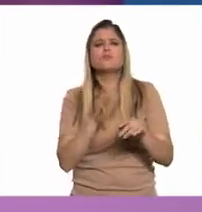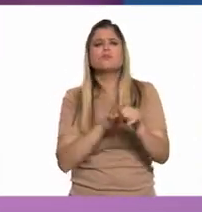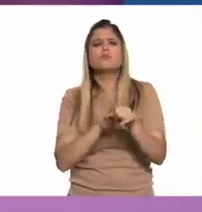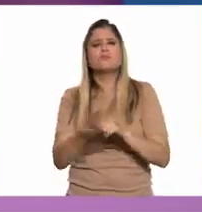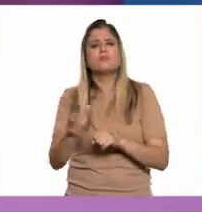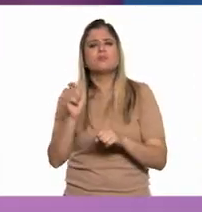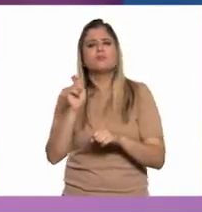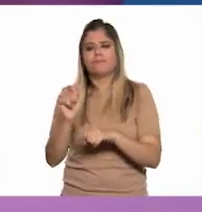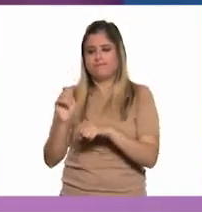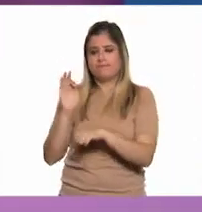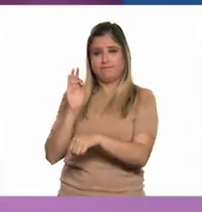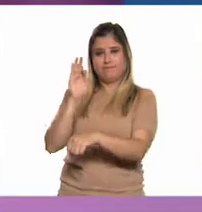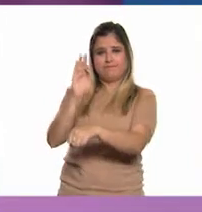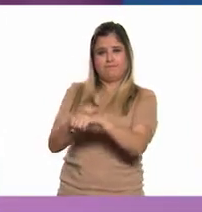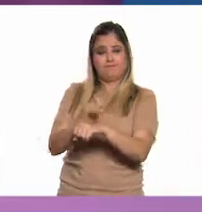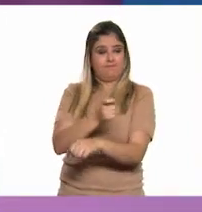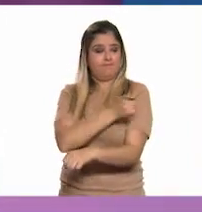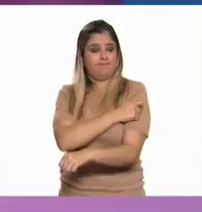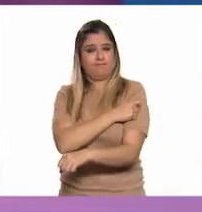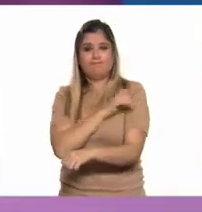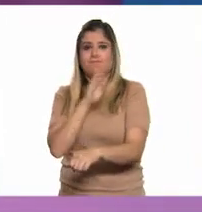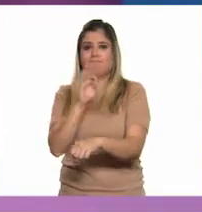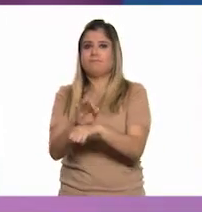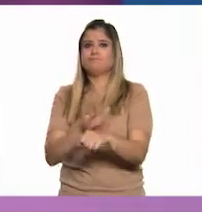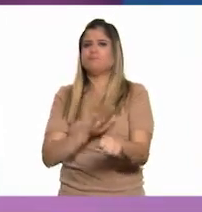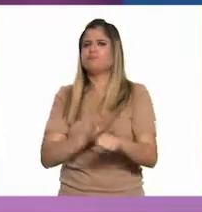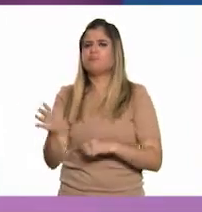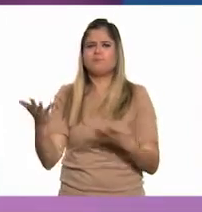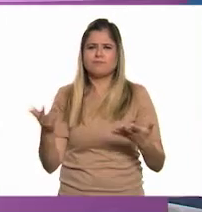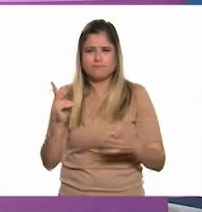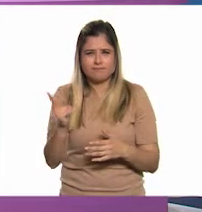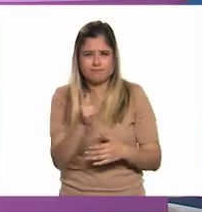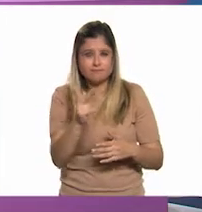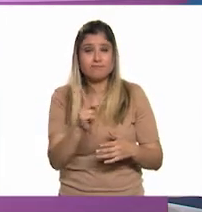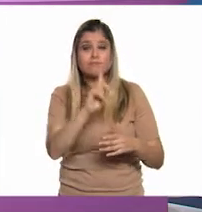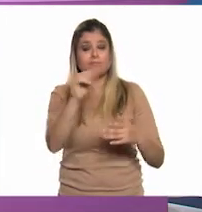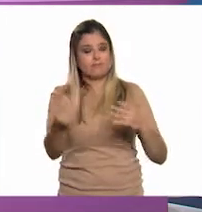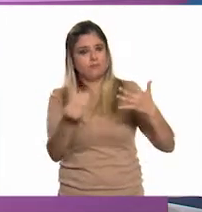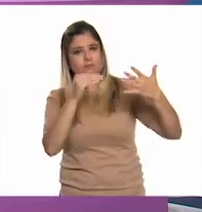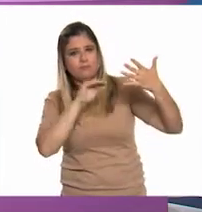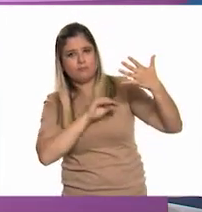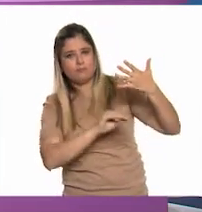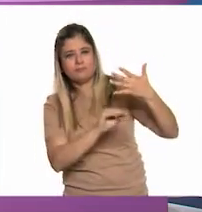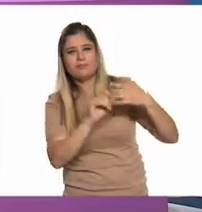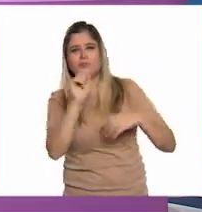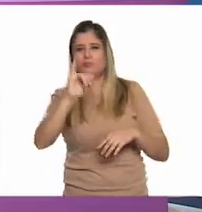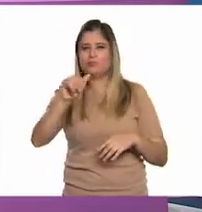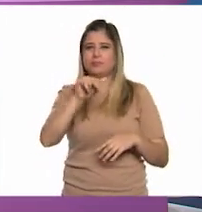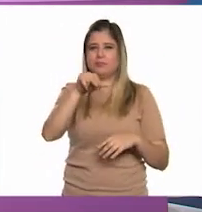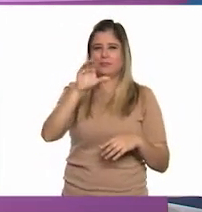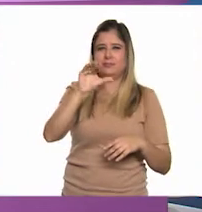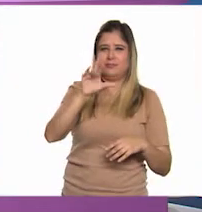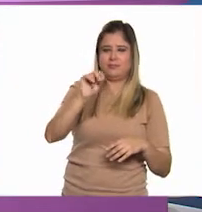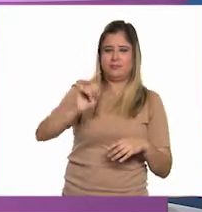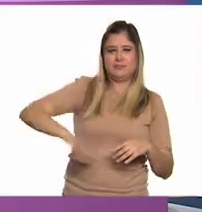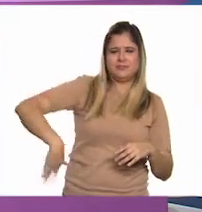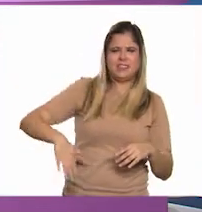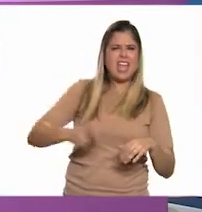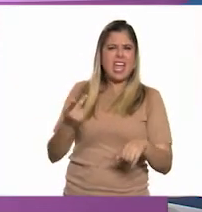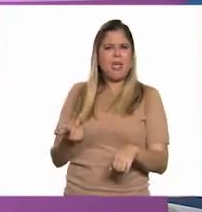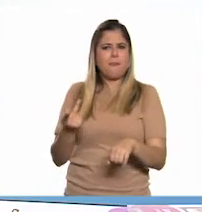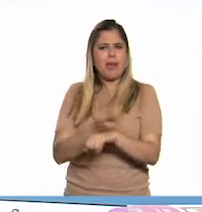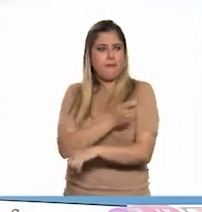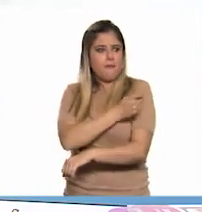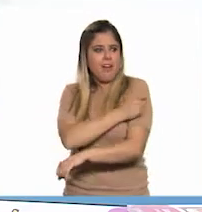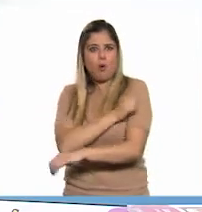son los beneficios de vacunarnos? Y después agregaría la que hizo Juan Carlos de ¿qué pasaría si